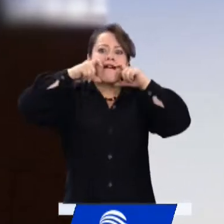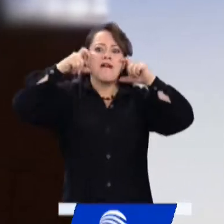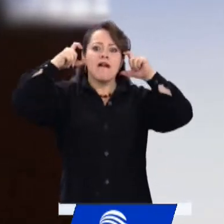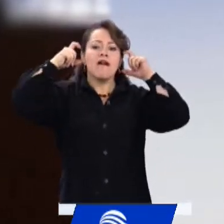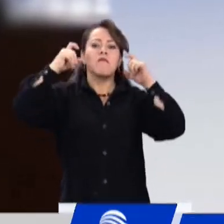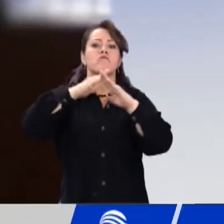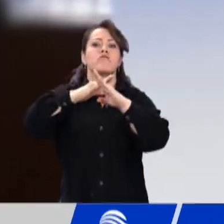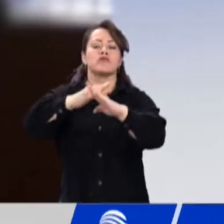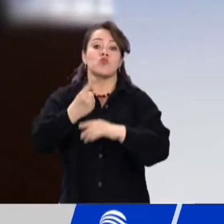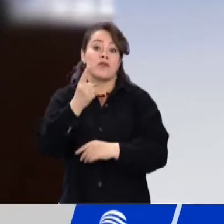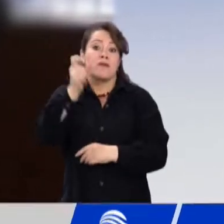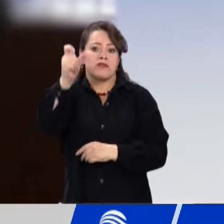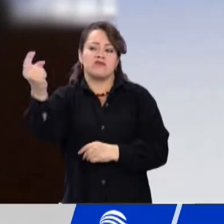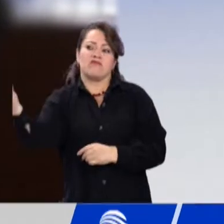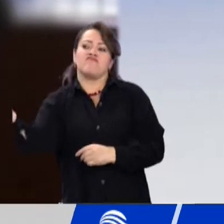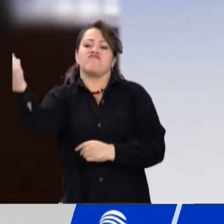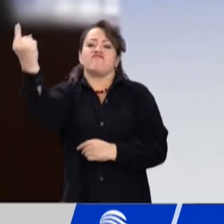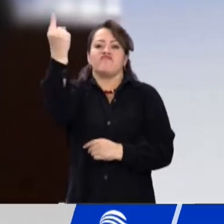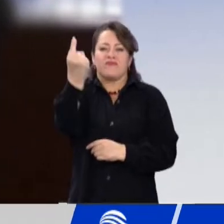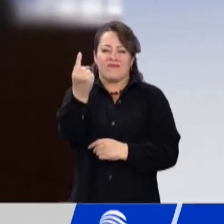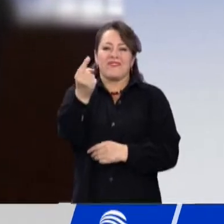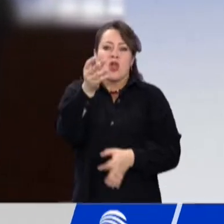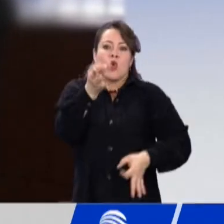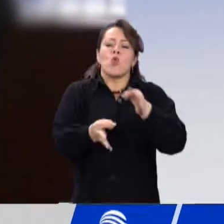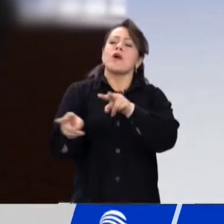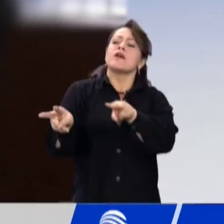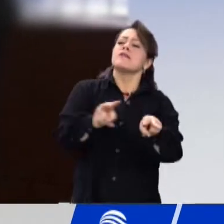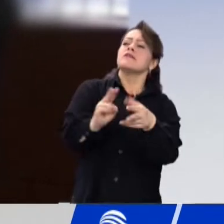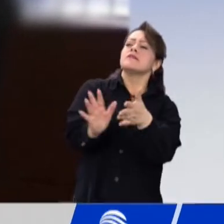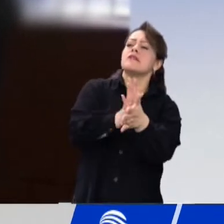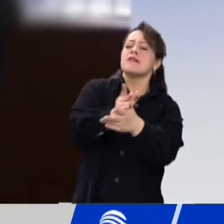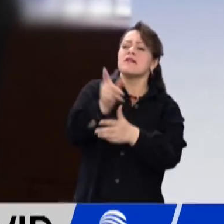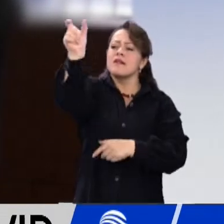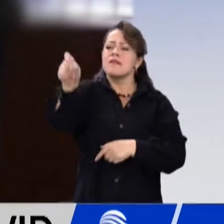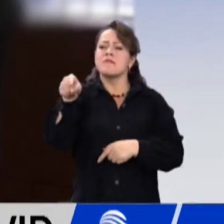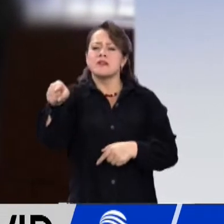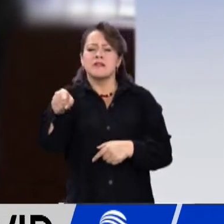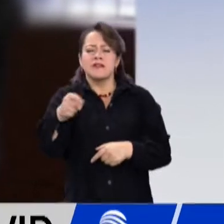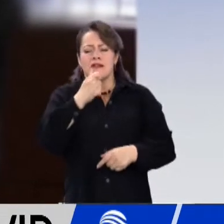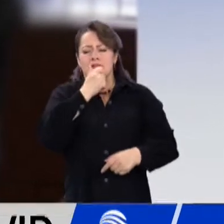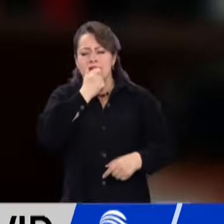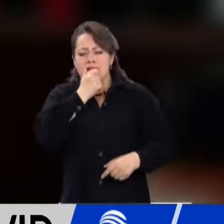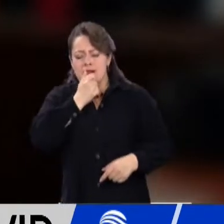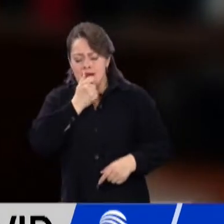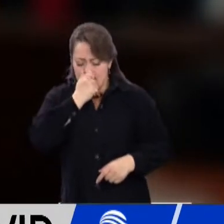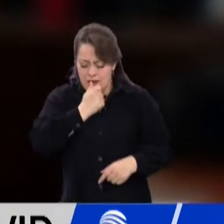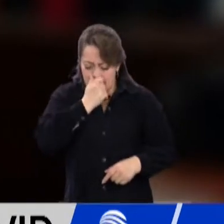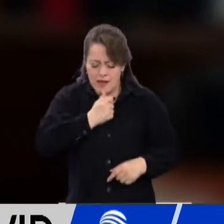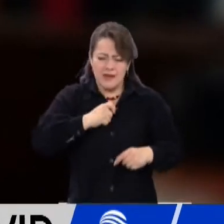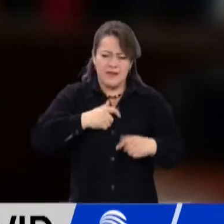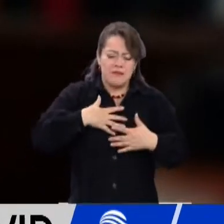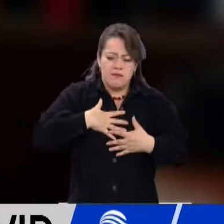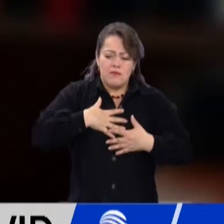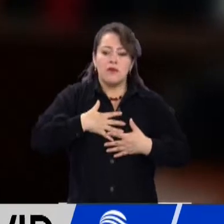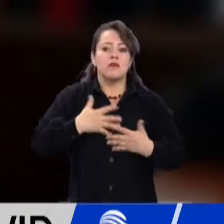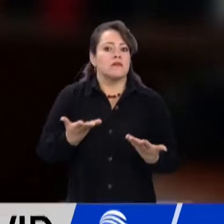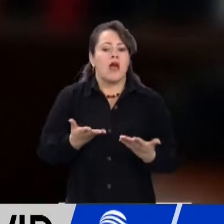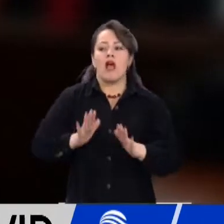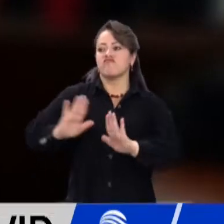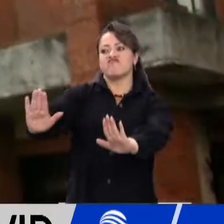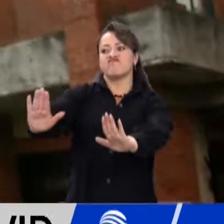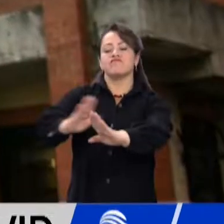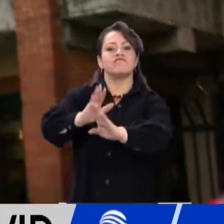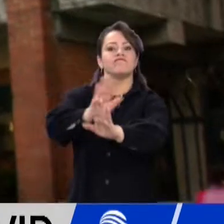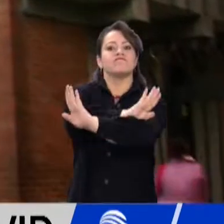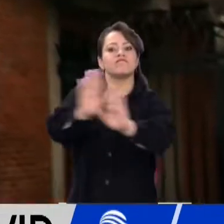persona con síntomas de COVID-19 fue presentada ante un juez de garantías por aparente descuido del fiscal del caso, lo que llevó a que la audiencia se tuviera que